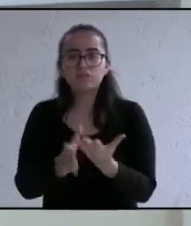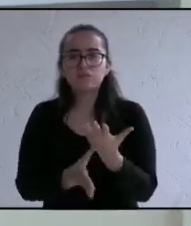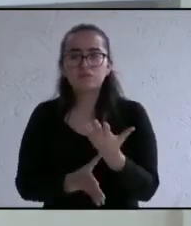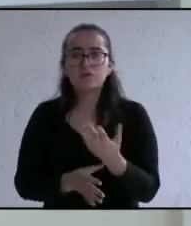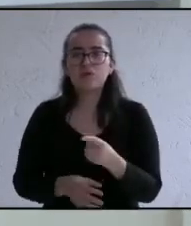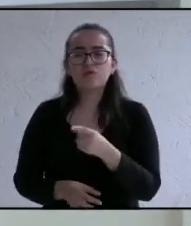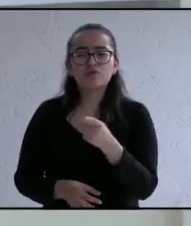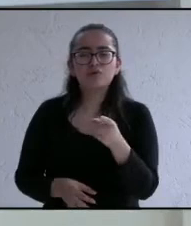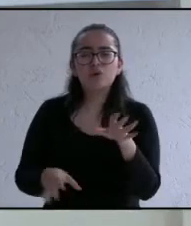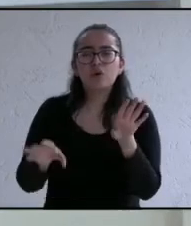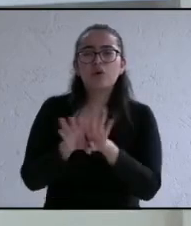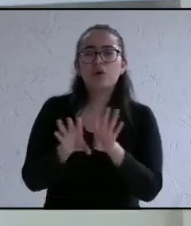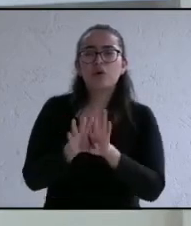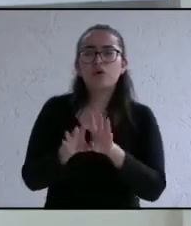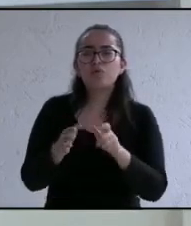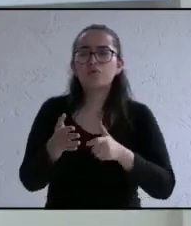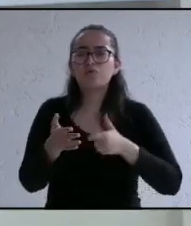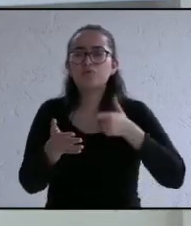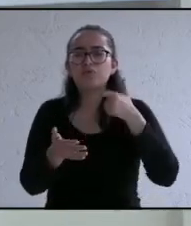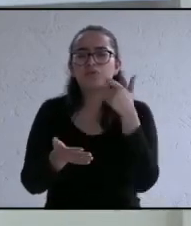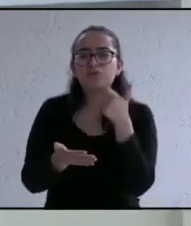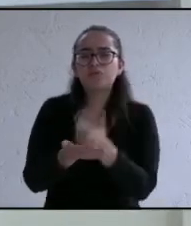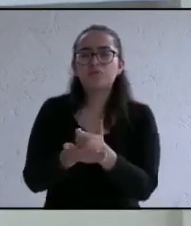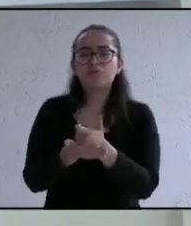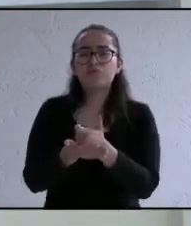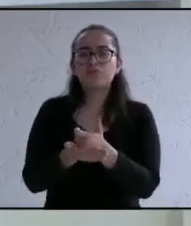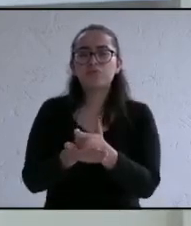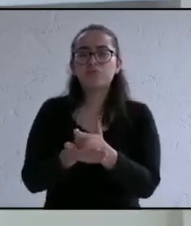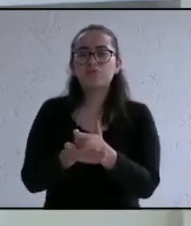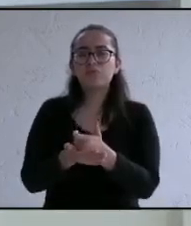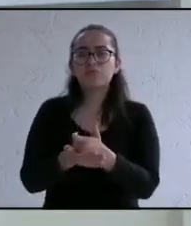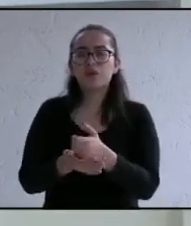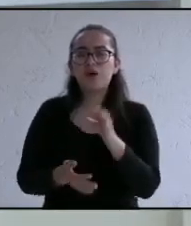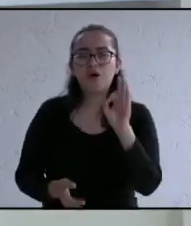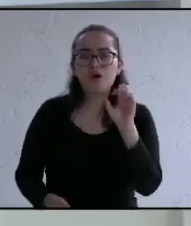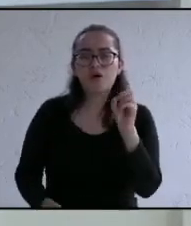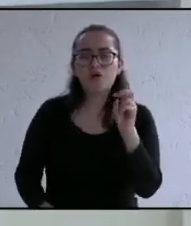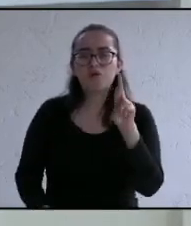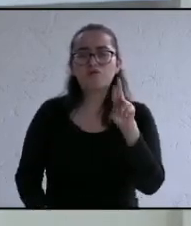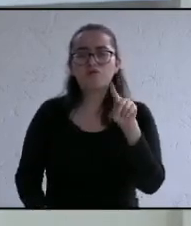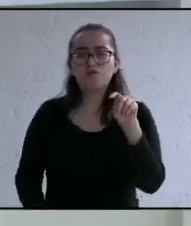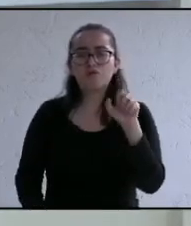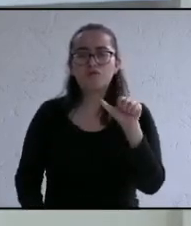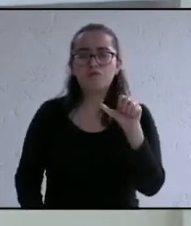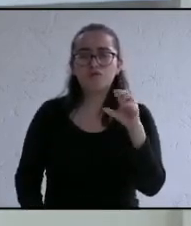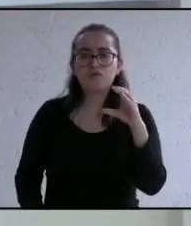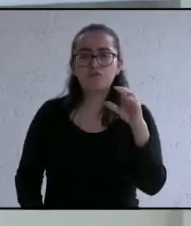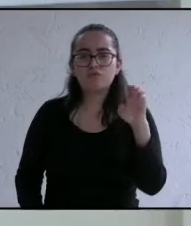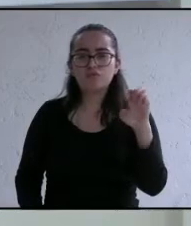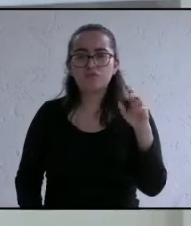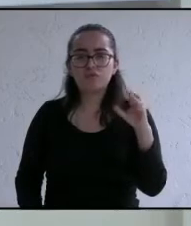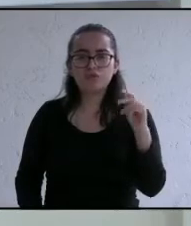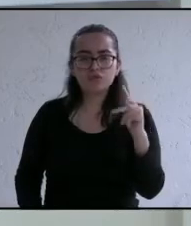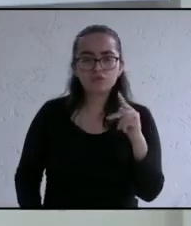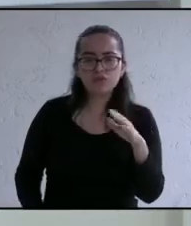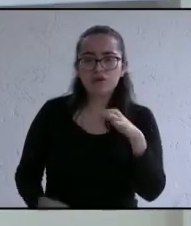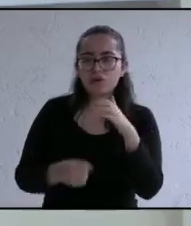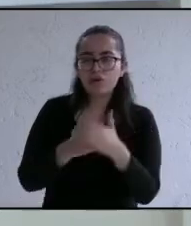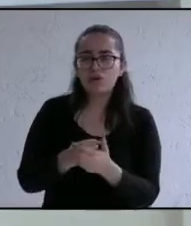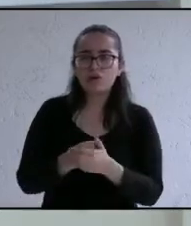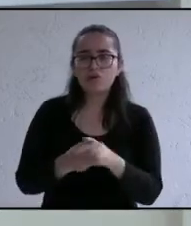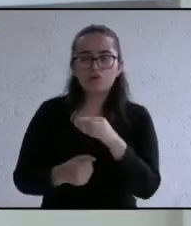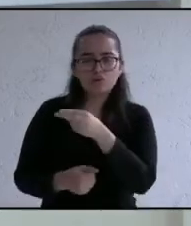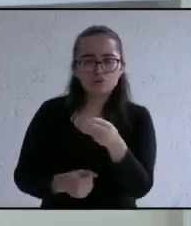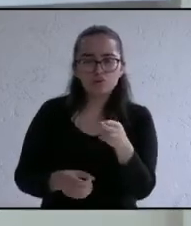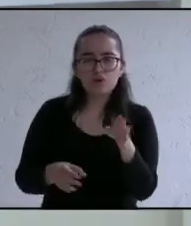obtendría el recurso sabiendo precisamente que el Fortasec está extinto sin embargo como lo han mencionado incluso